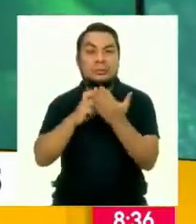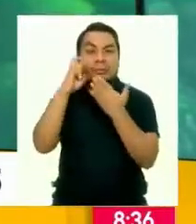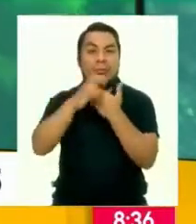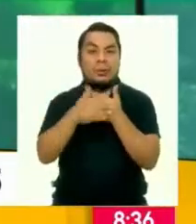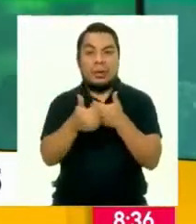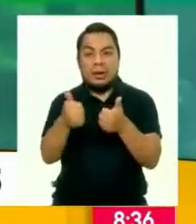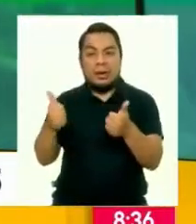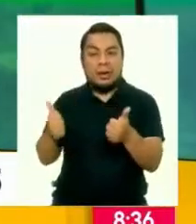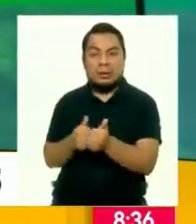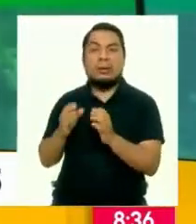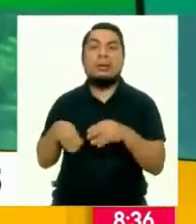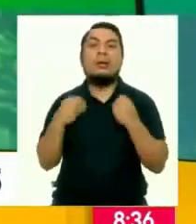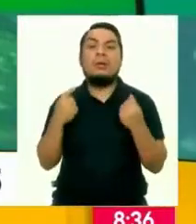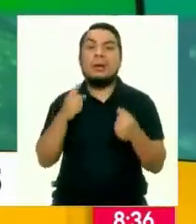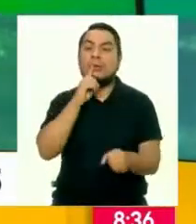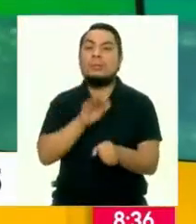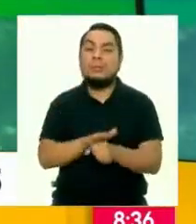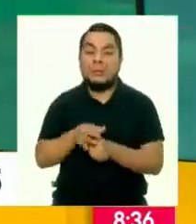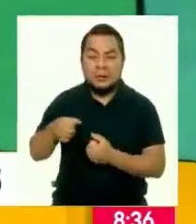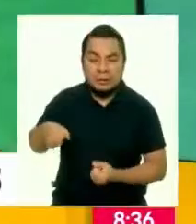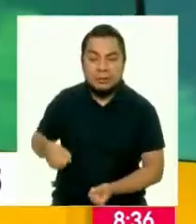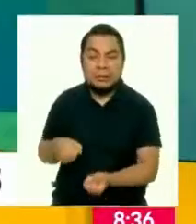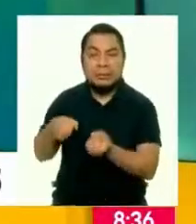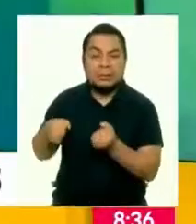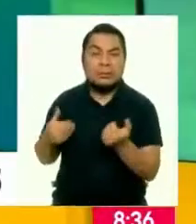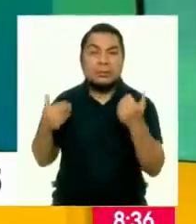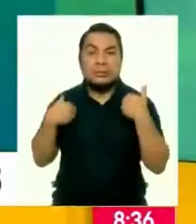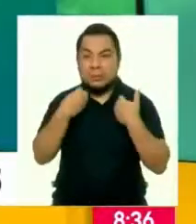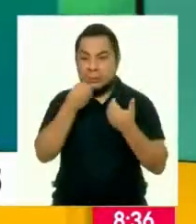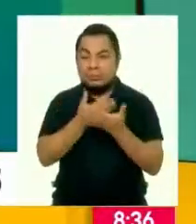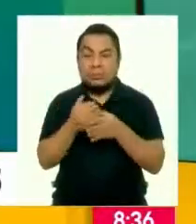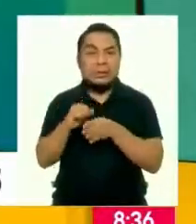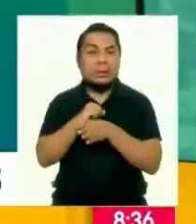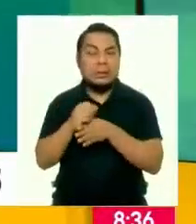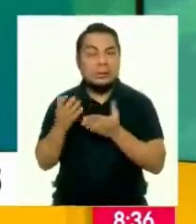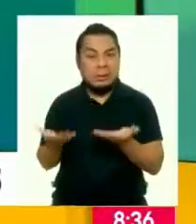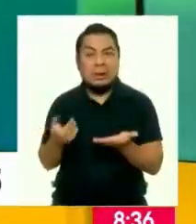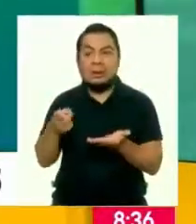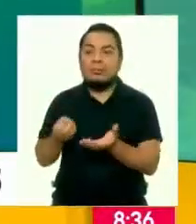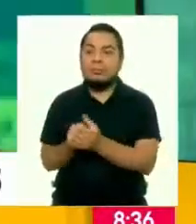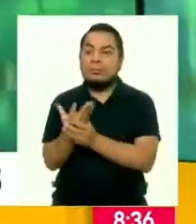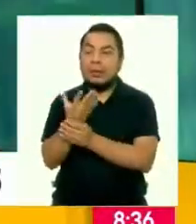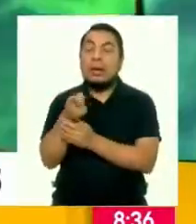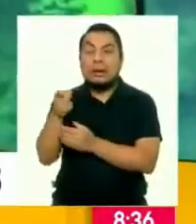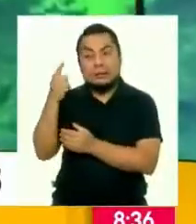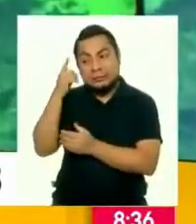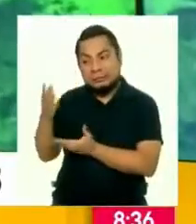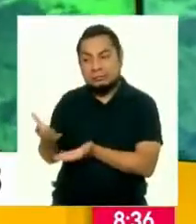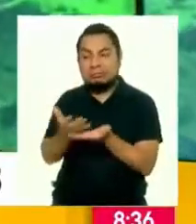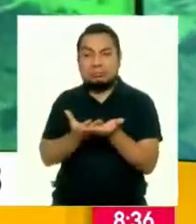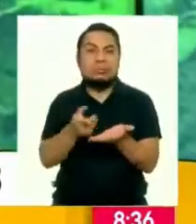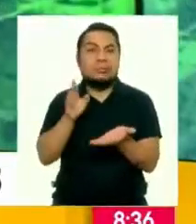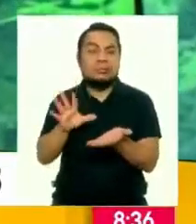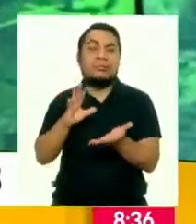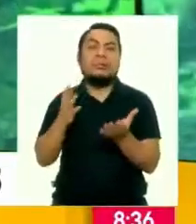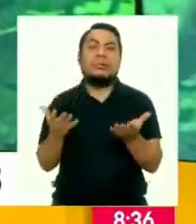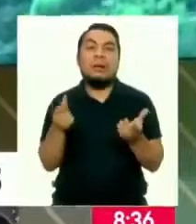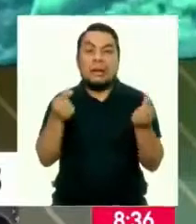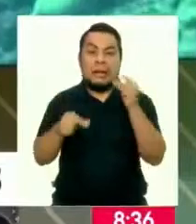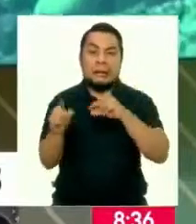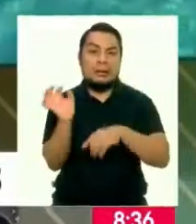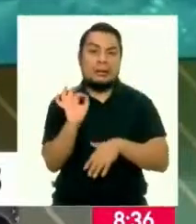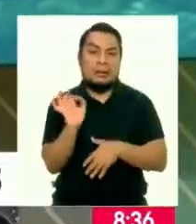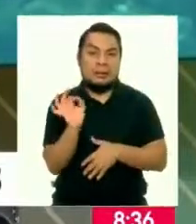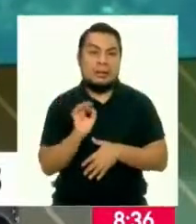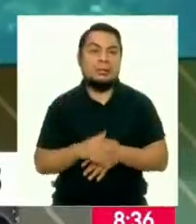Es decir, de cómo se compromete el agricultor a tener buenas prácticas, a evitar utilizar productos químicos